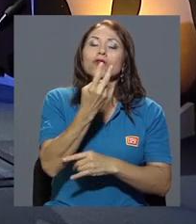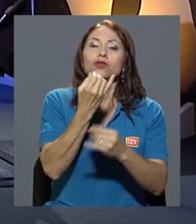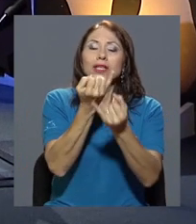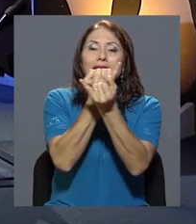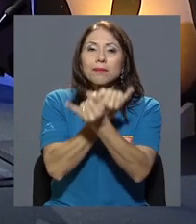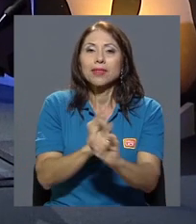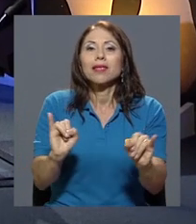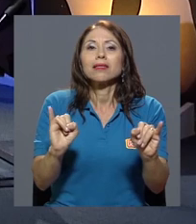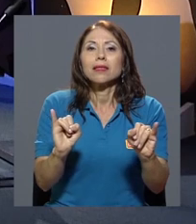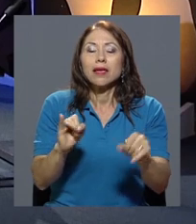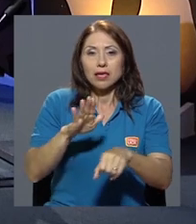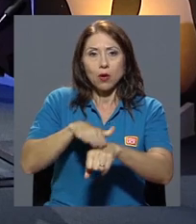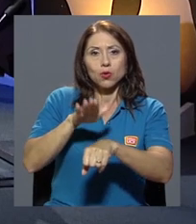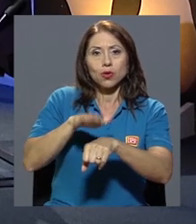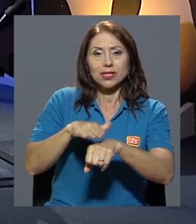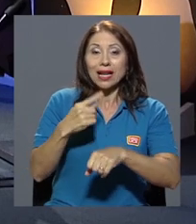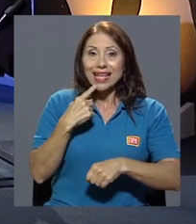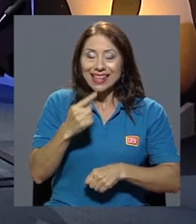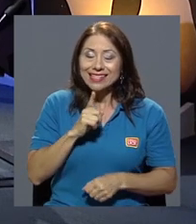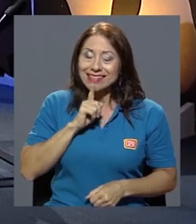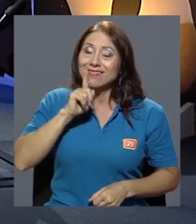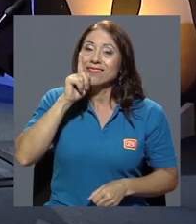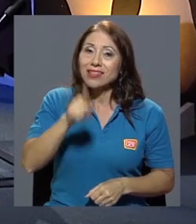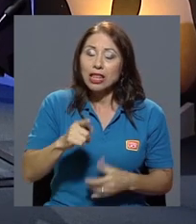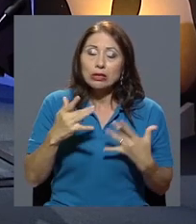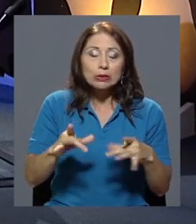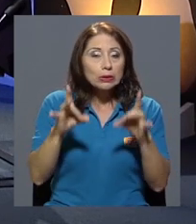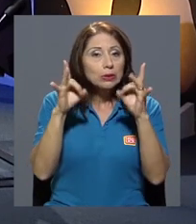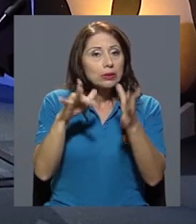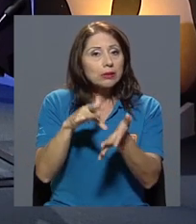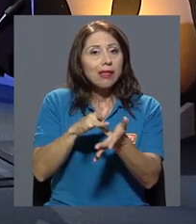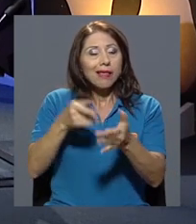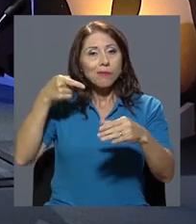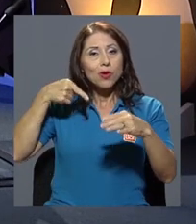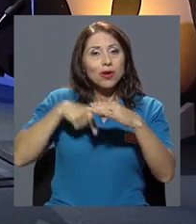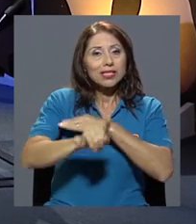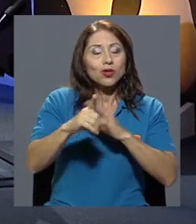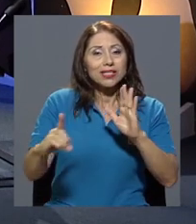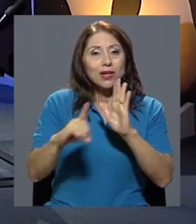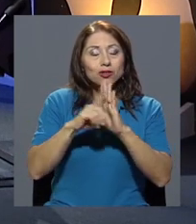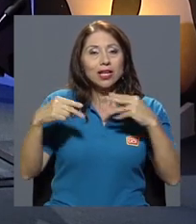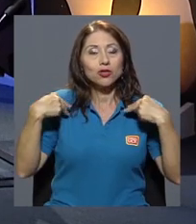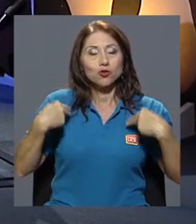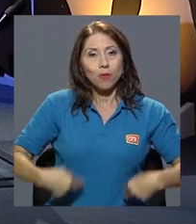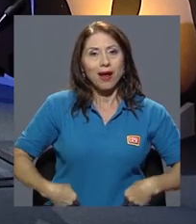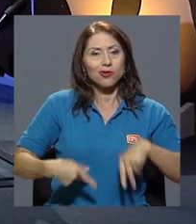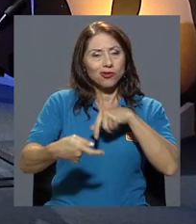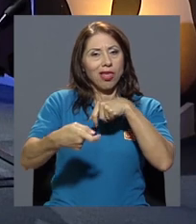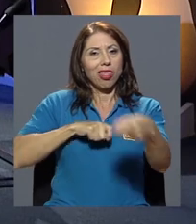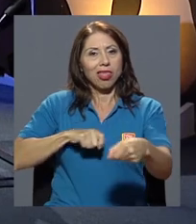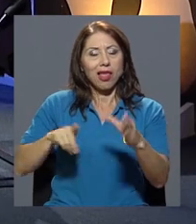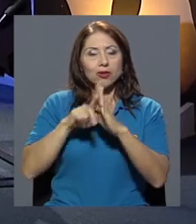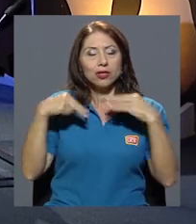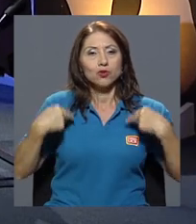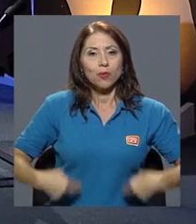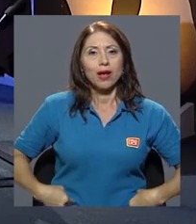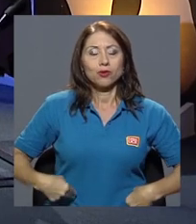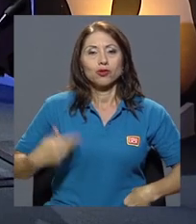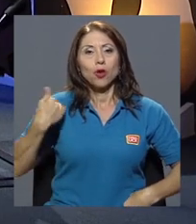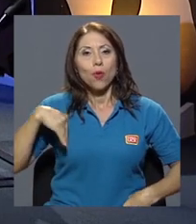que determina que, efectivamente, están ocurriendo graves violaciones a los derechos humanos de los y las nicaragüenses. El gobierno